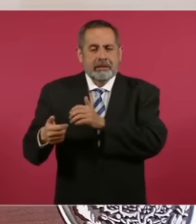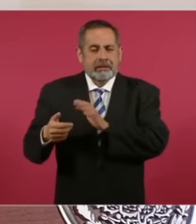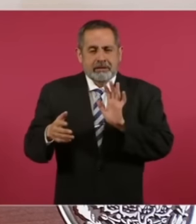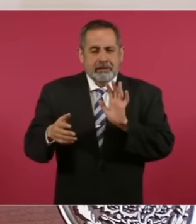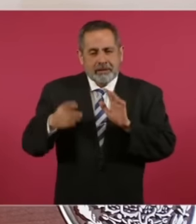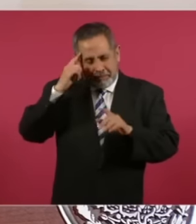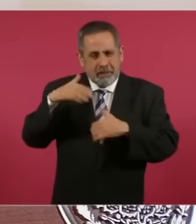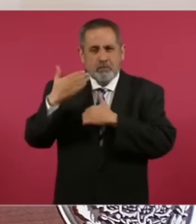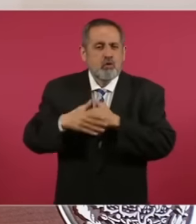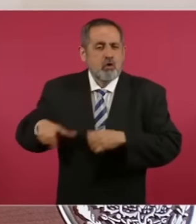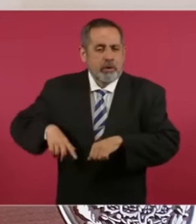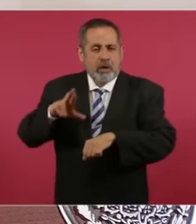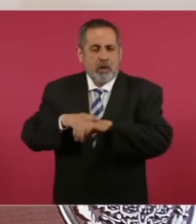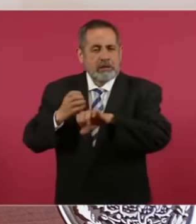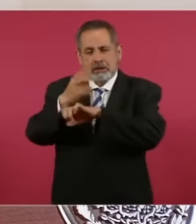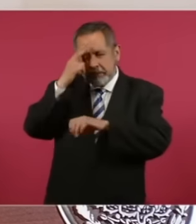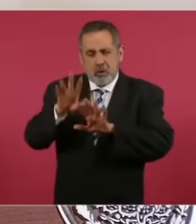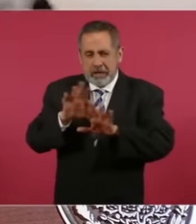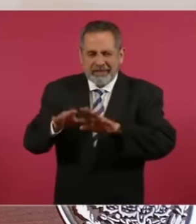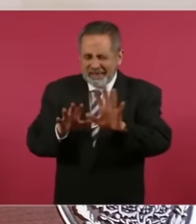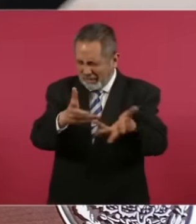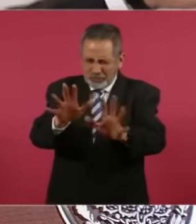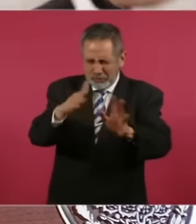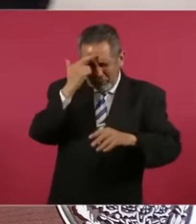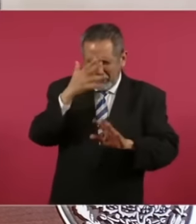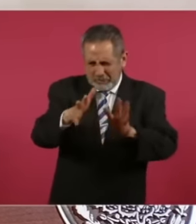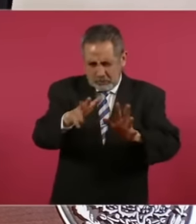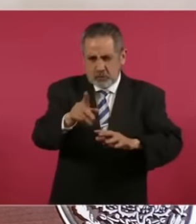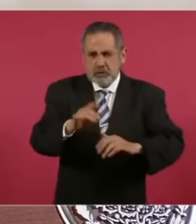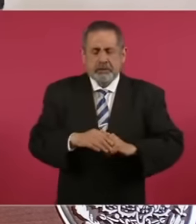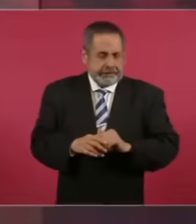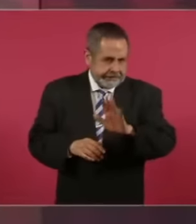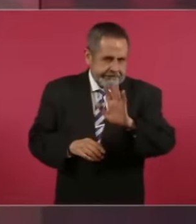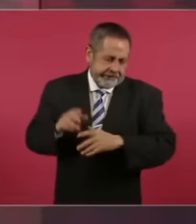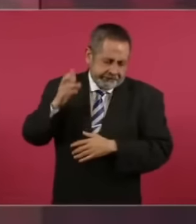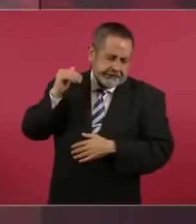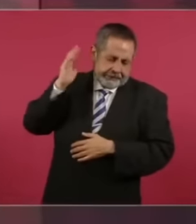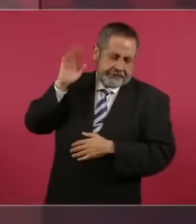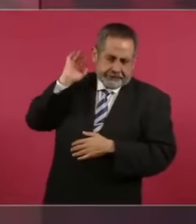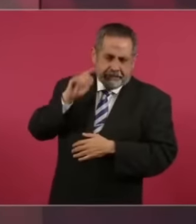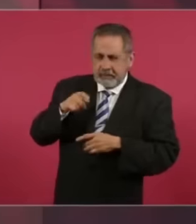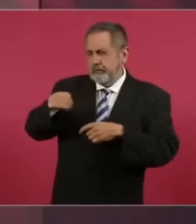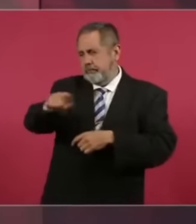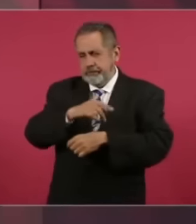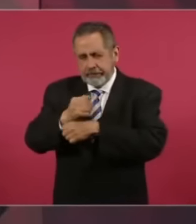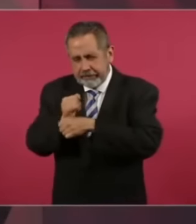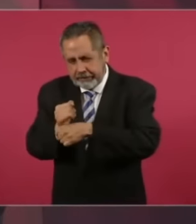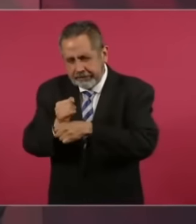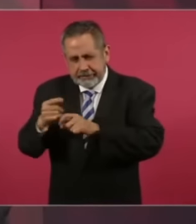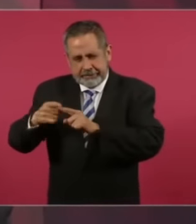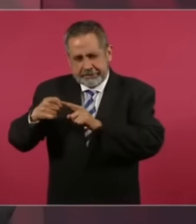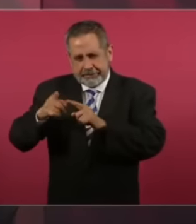López Obrador en la mañanera Que pone a sudar al PRI y a esa bola de paniaguados que tanto han